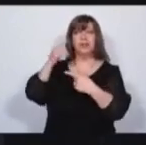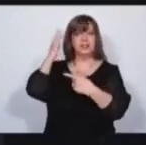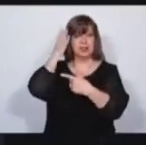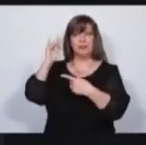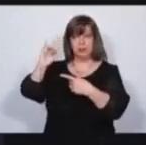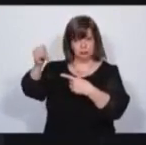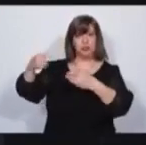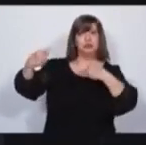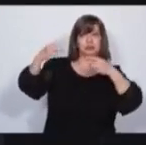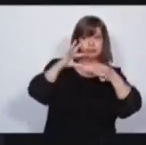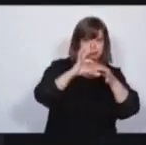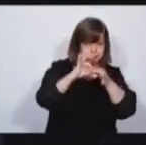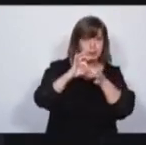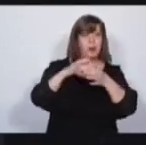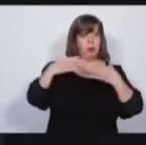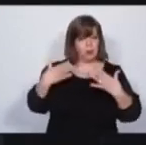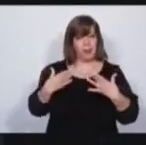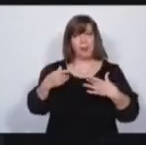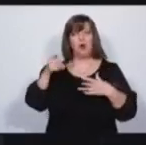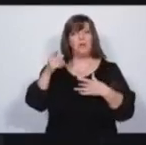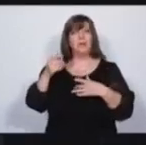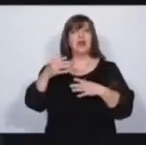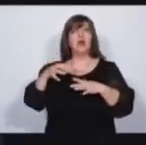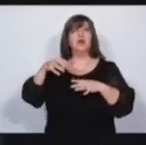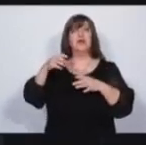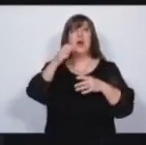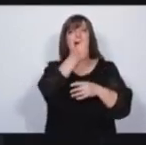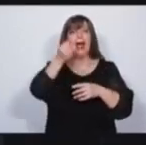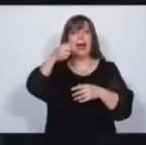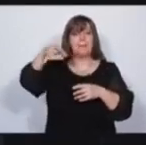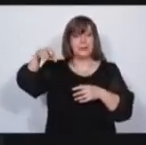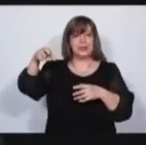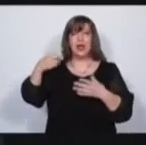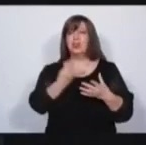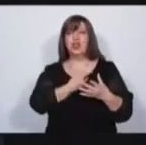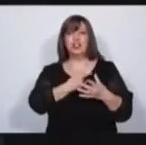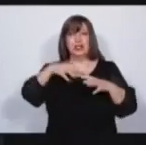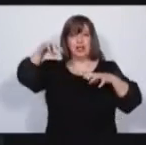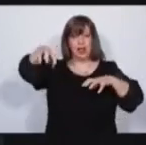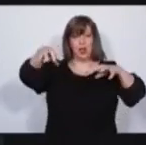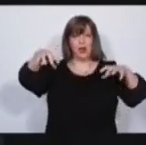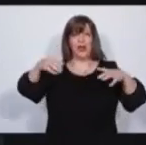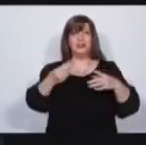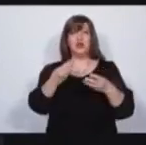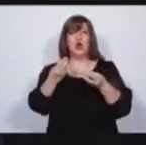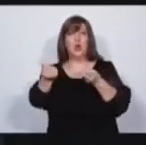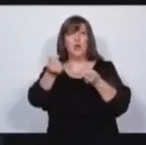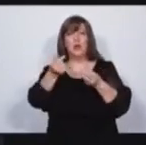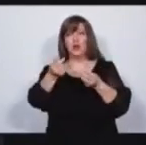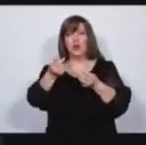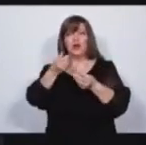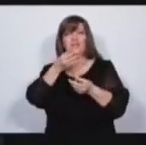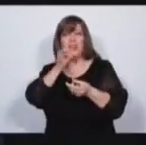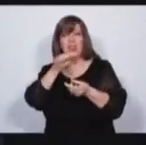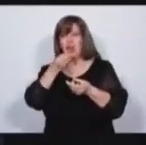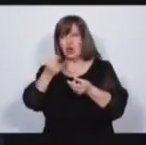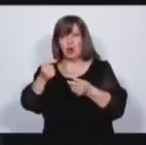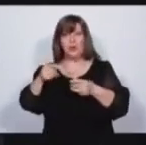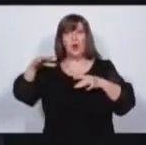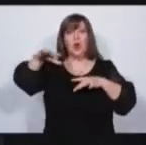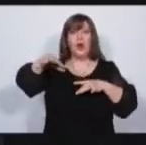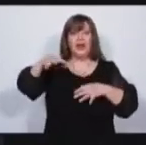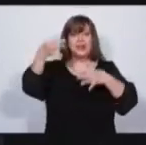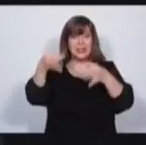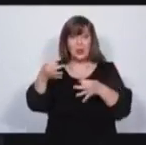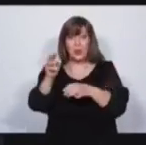generar, aplicar y tener una app que haga que se pueda hacer intercambio seguro. Esa es la provincia que